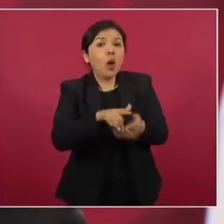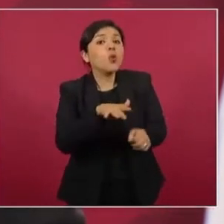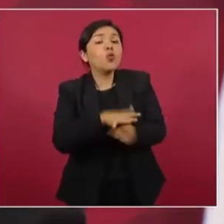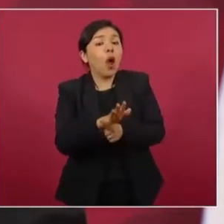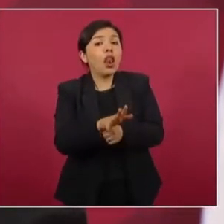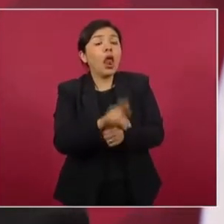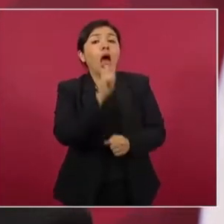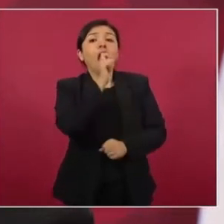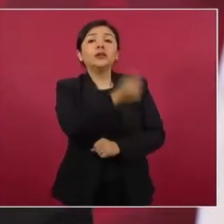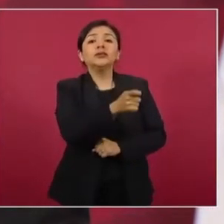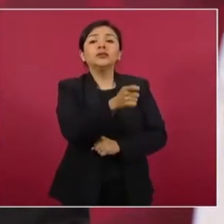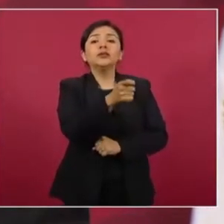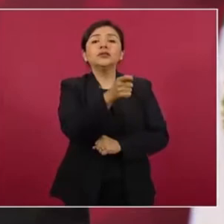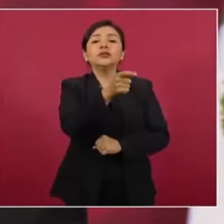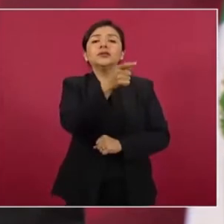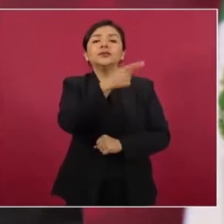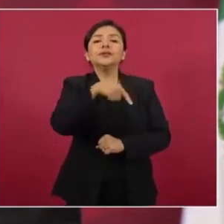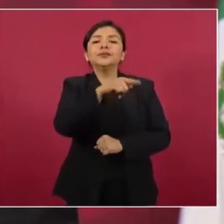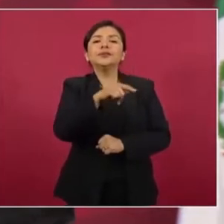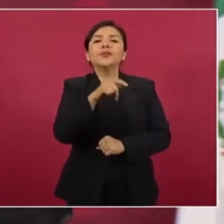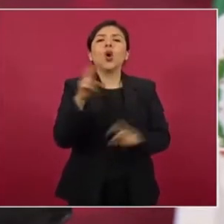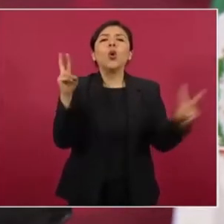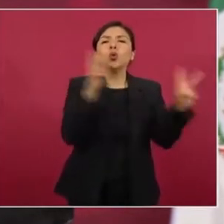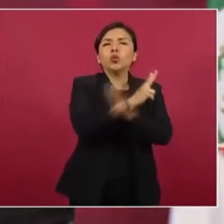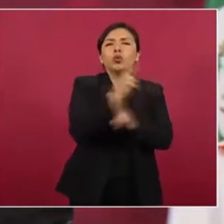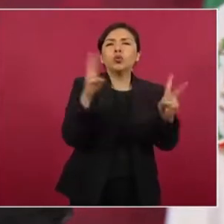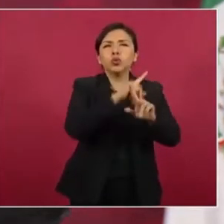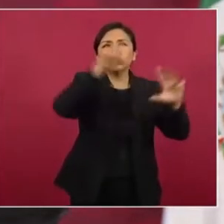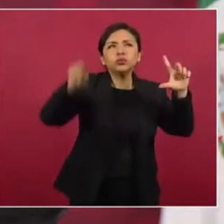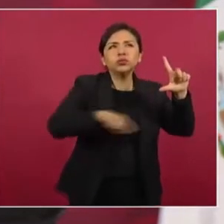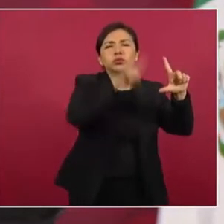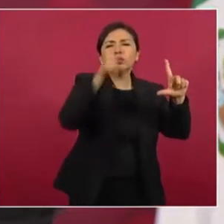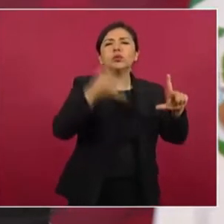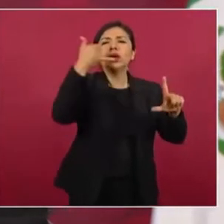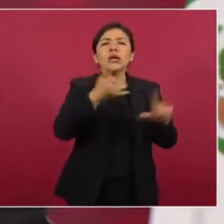era la eólica y la solar.